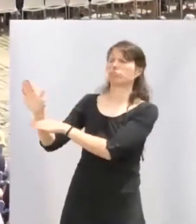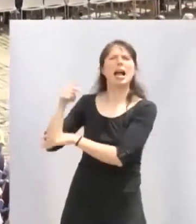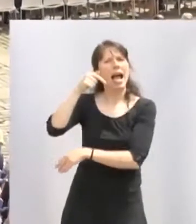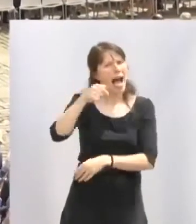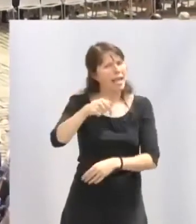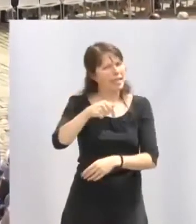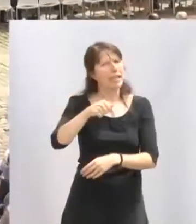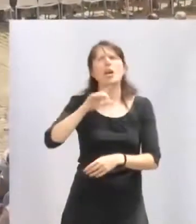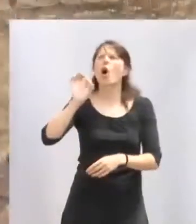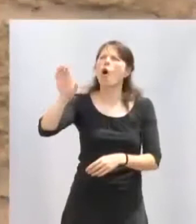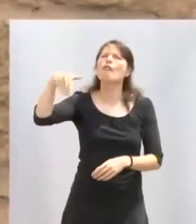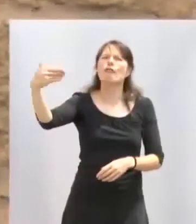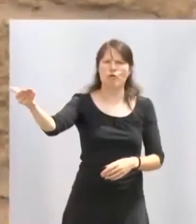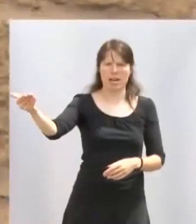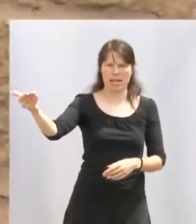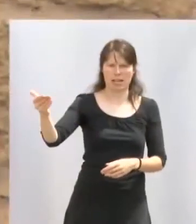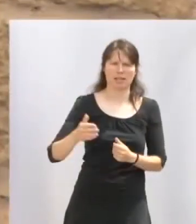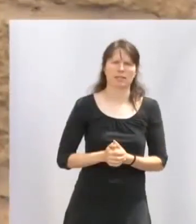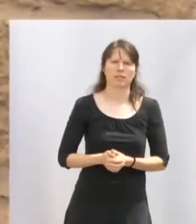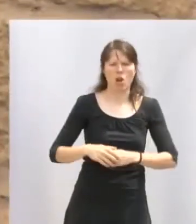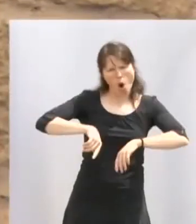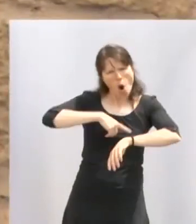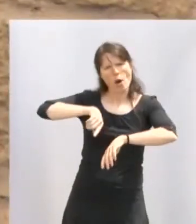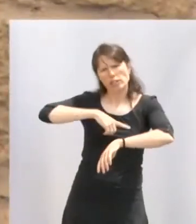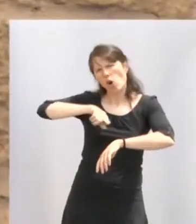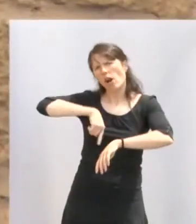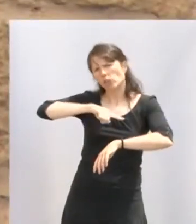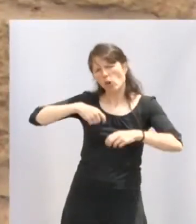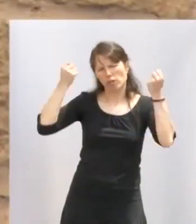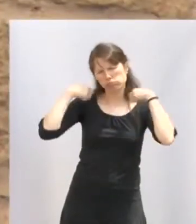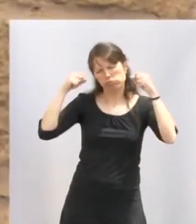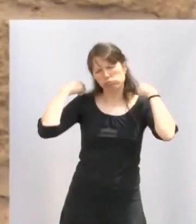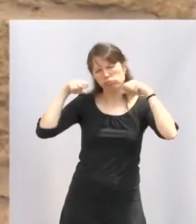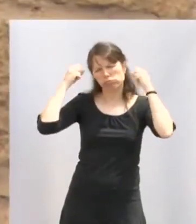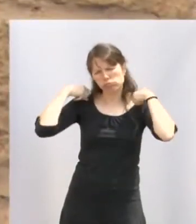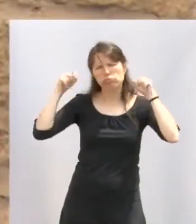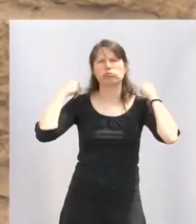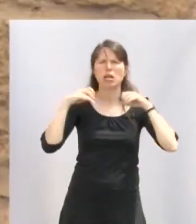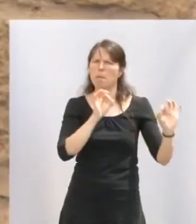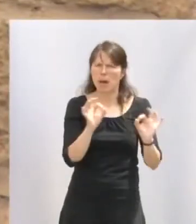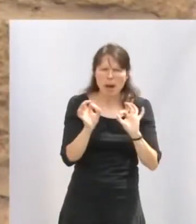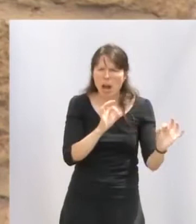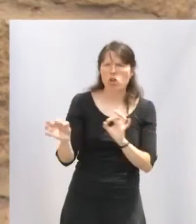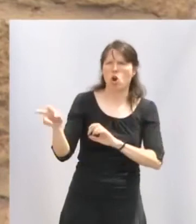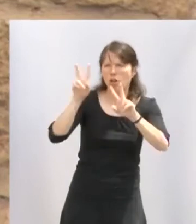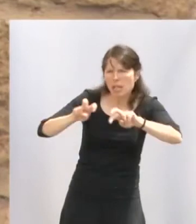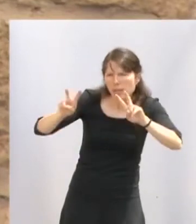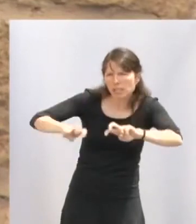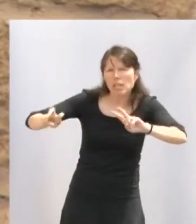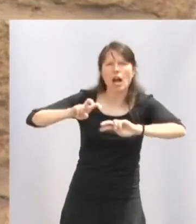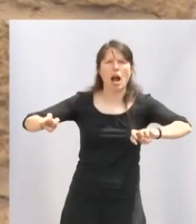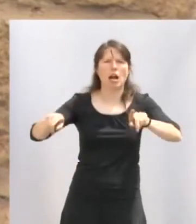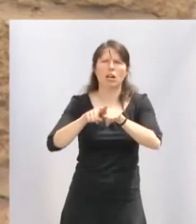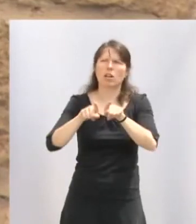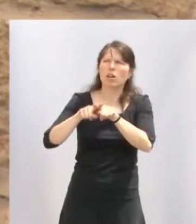como dentro del escenario. Horas y horas de ensayos, de preparación, de investigación, de transmisión de nuestro